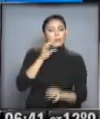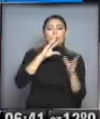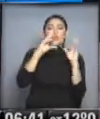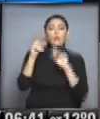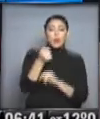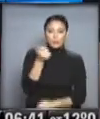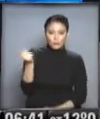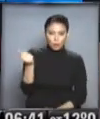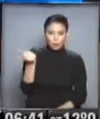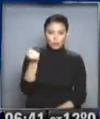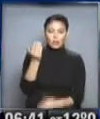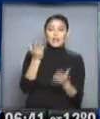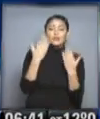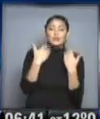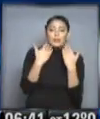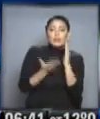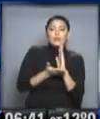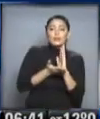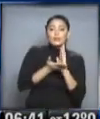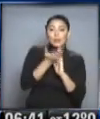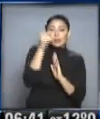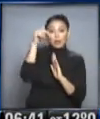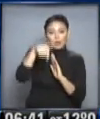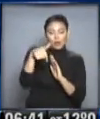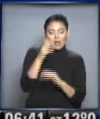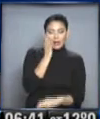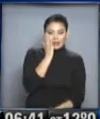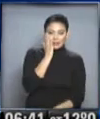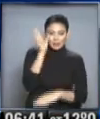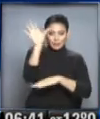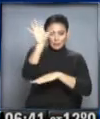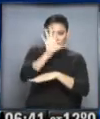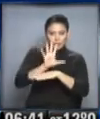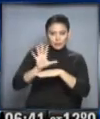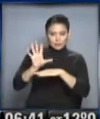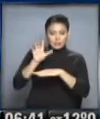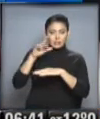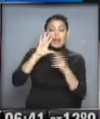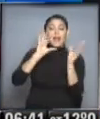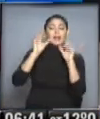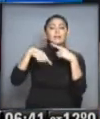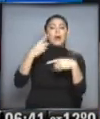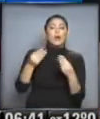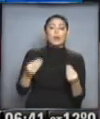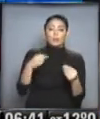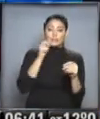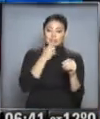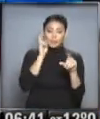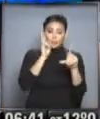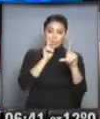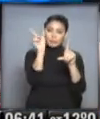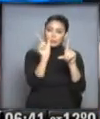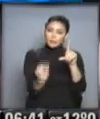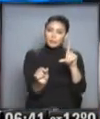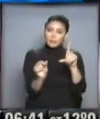nubosidad. Ascenso importante de las temperaturas tendremos hoy en la tarde en la región. El pronóstico, teniendo en cuenta esta imagen satelital, nos